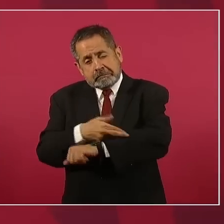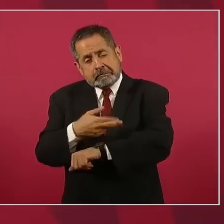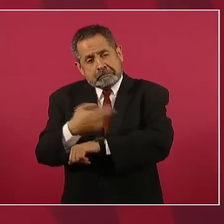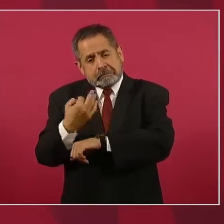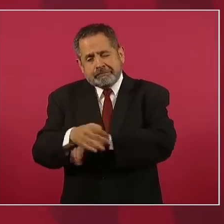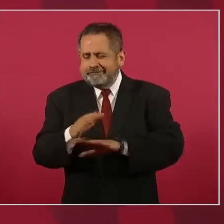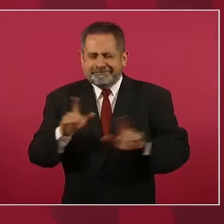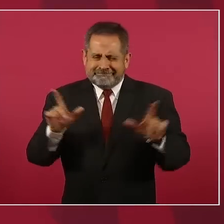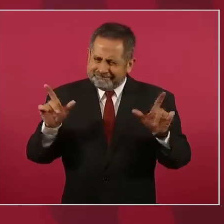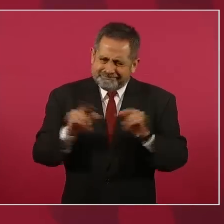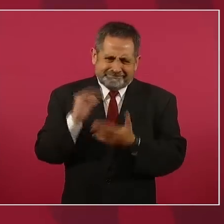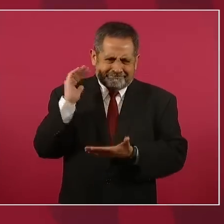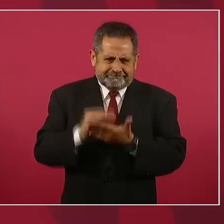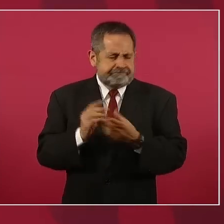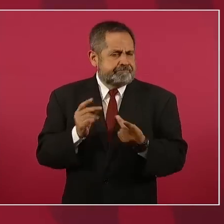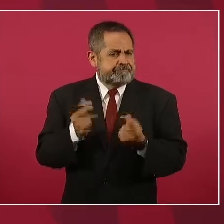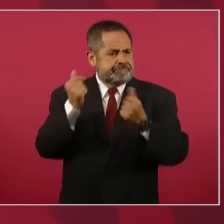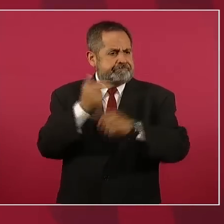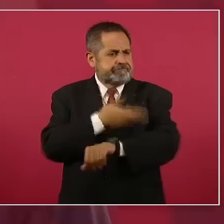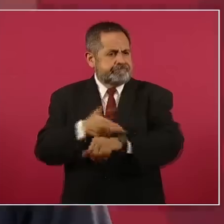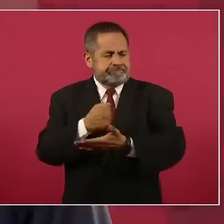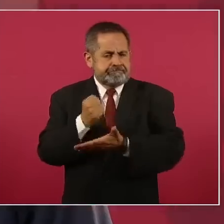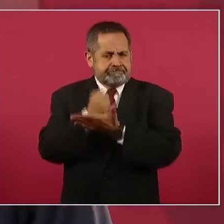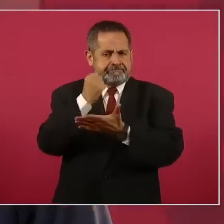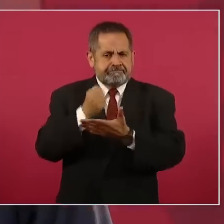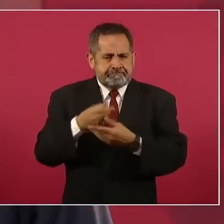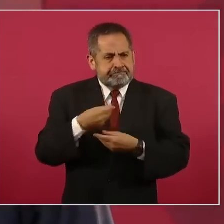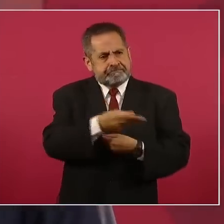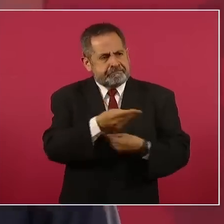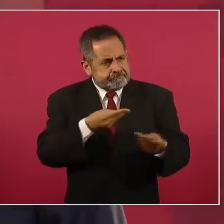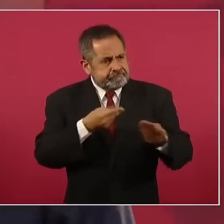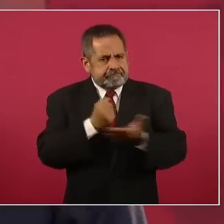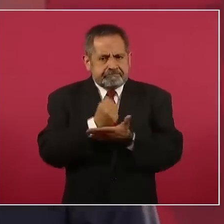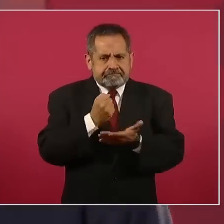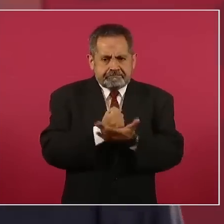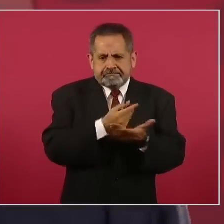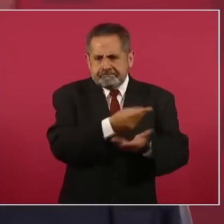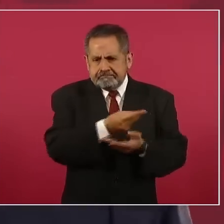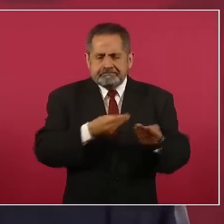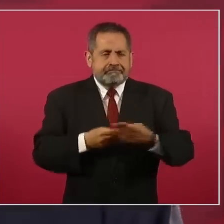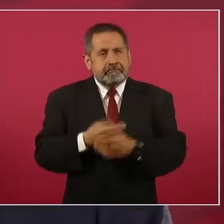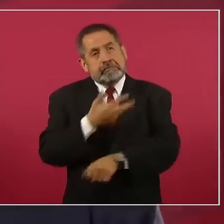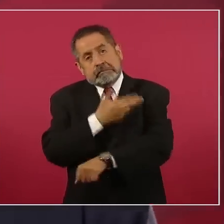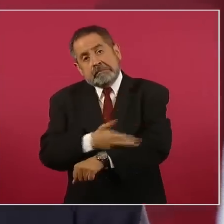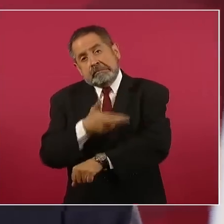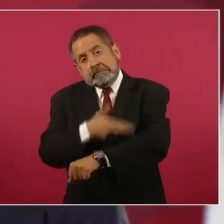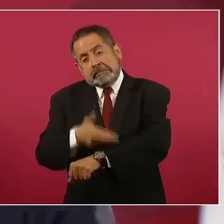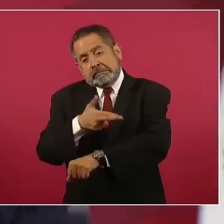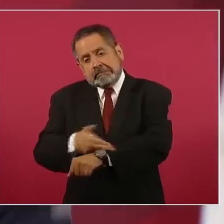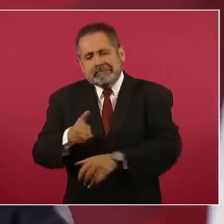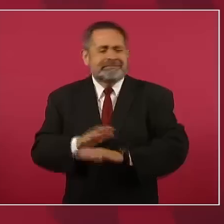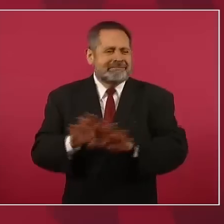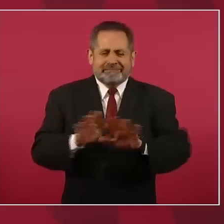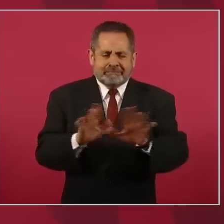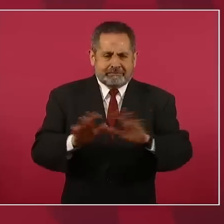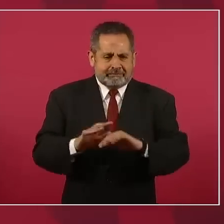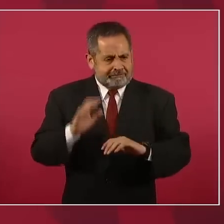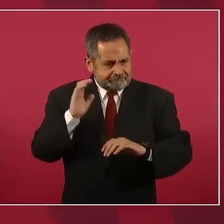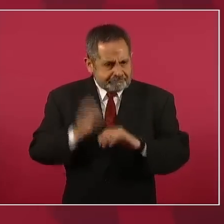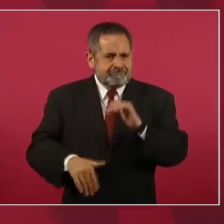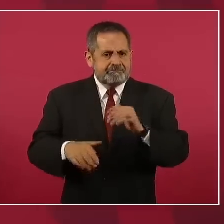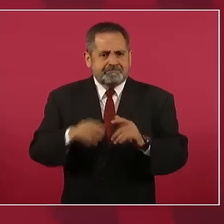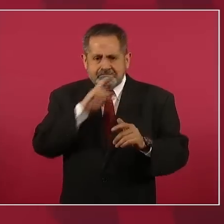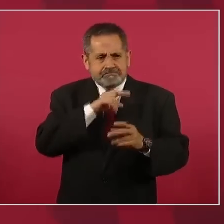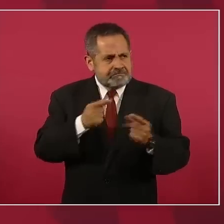quitar todos los trámites tediosos y unirnos más y